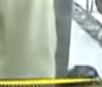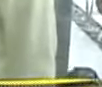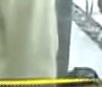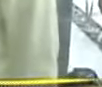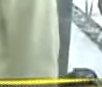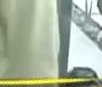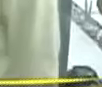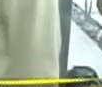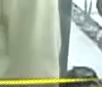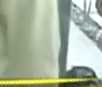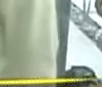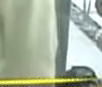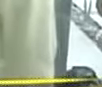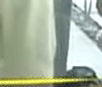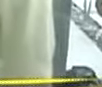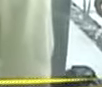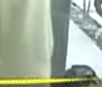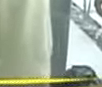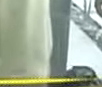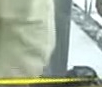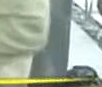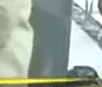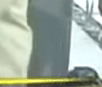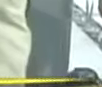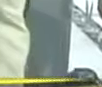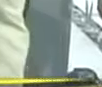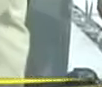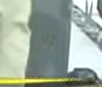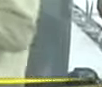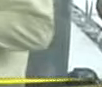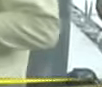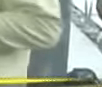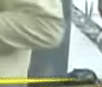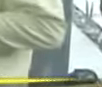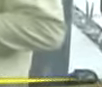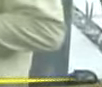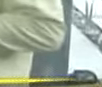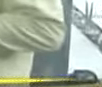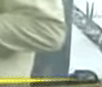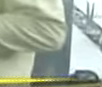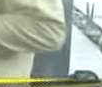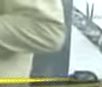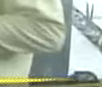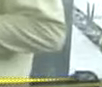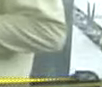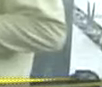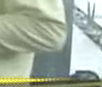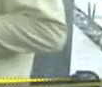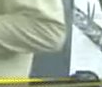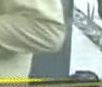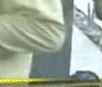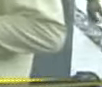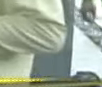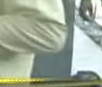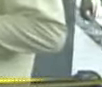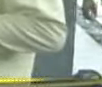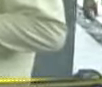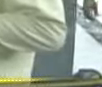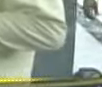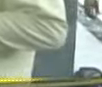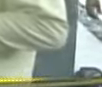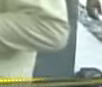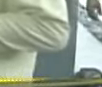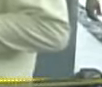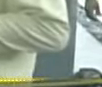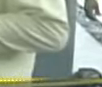docente del tercer año de la carrera de enfermería De asignatura cuidados de enfermería al adulto con alteraciones orgánicas y quirúrgicas Esta